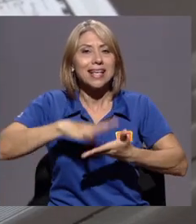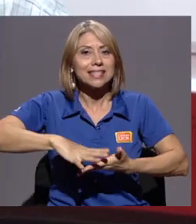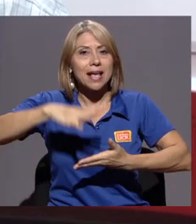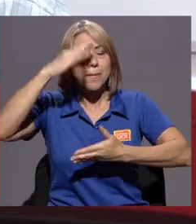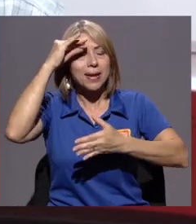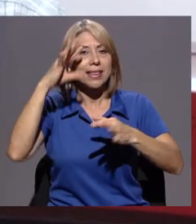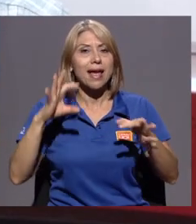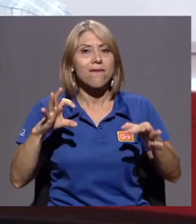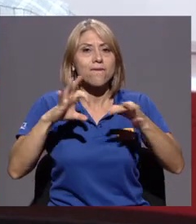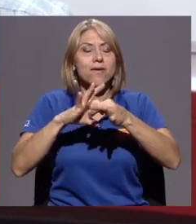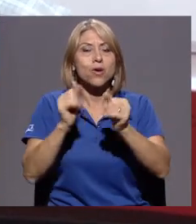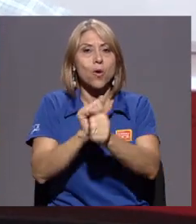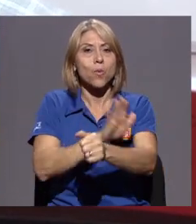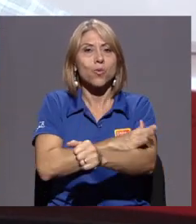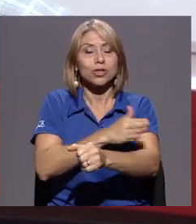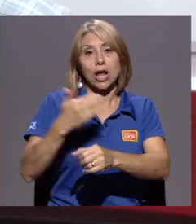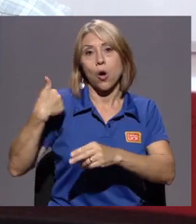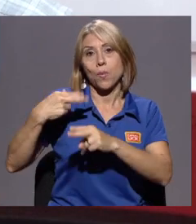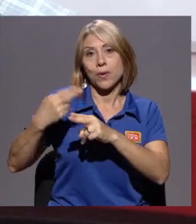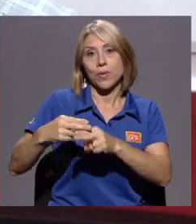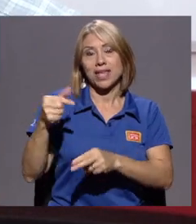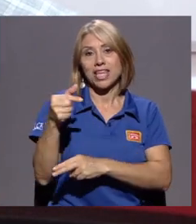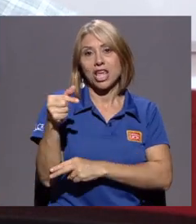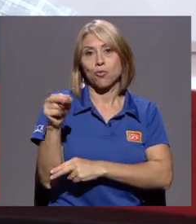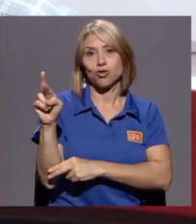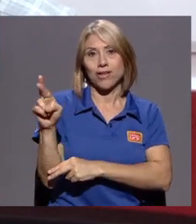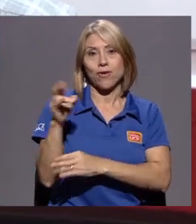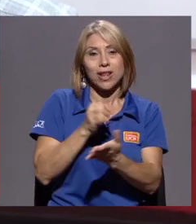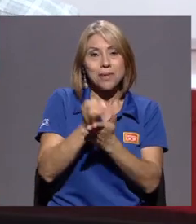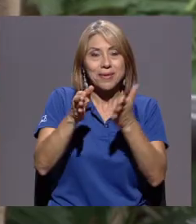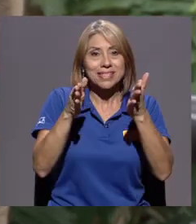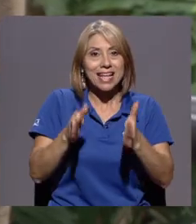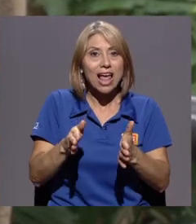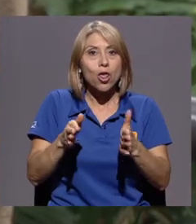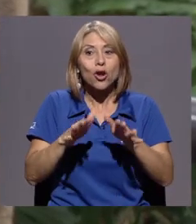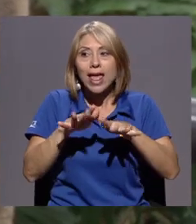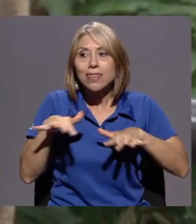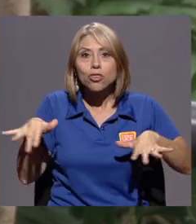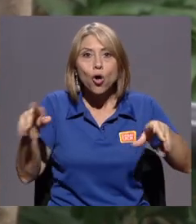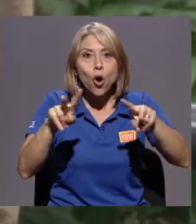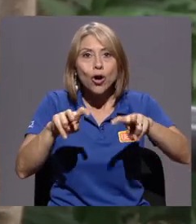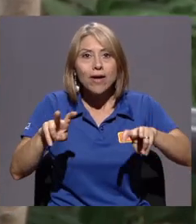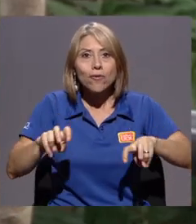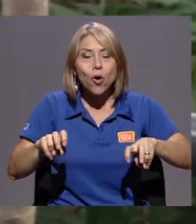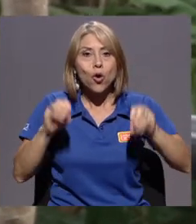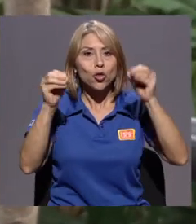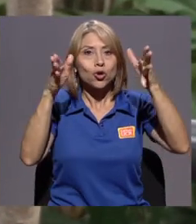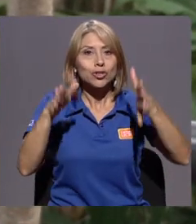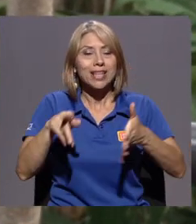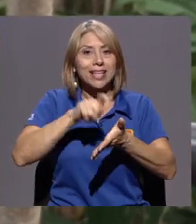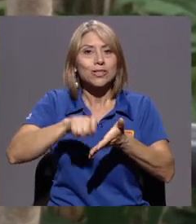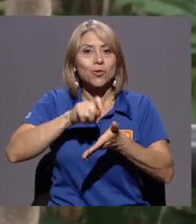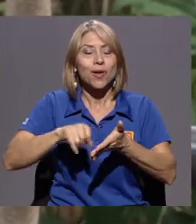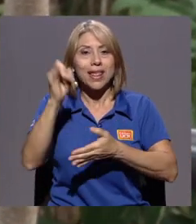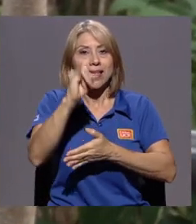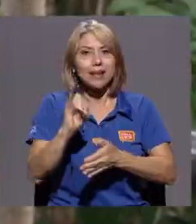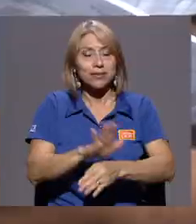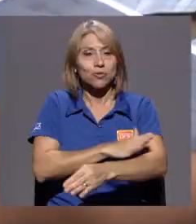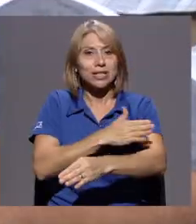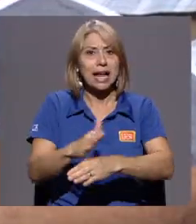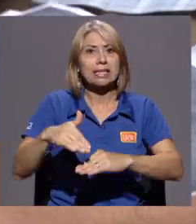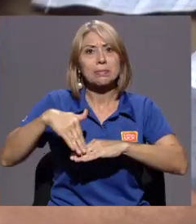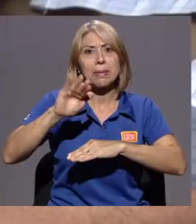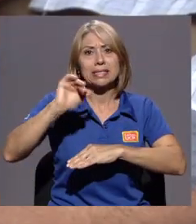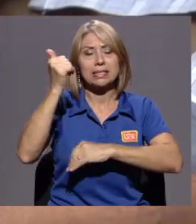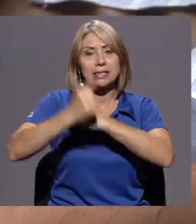música. Guillermo Rosabal, investigador, etnógrafo y docente de la Escuela de Artes Musicales, tiene más de 10 años de realizar